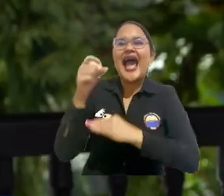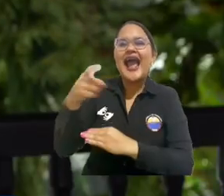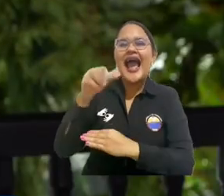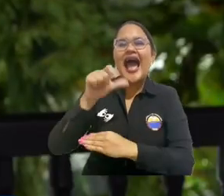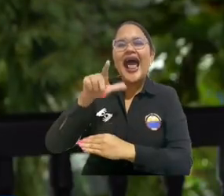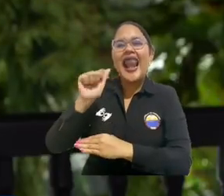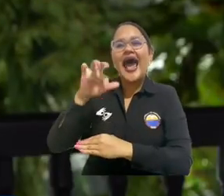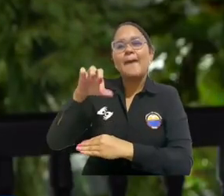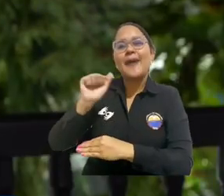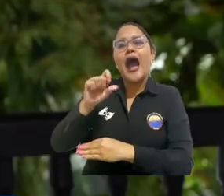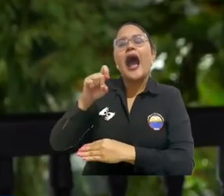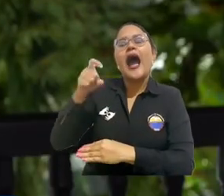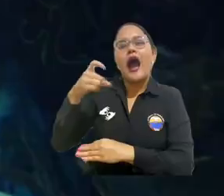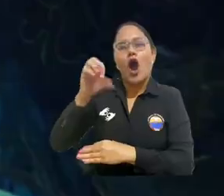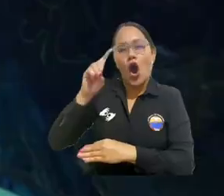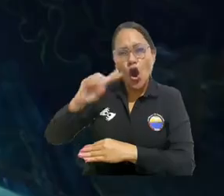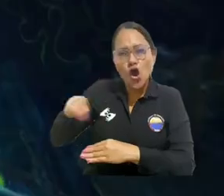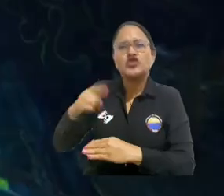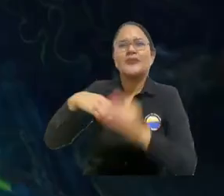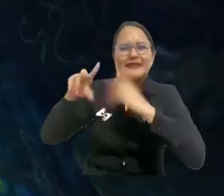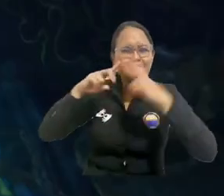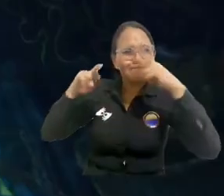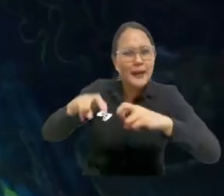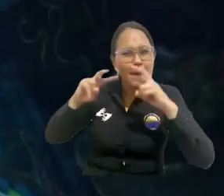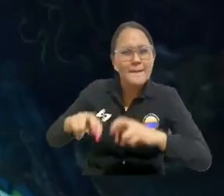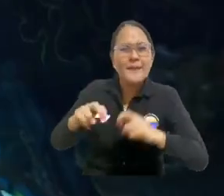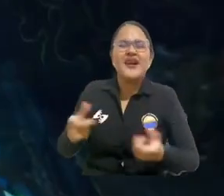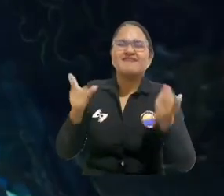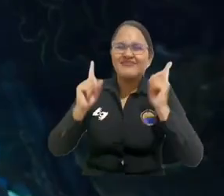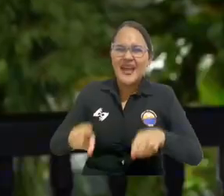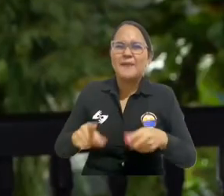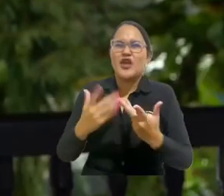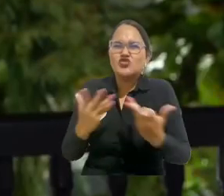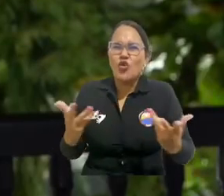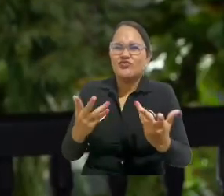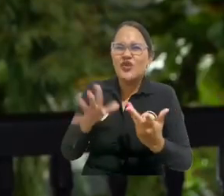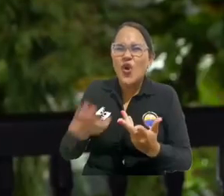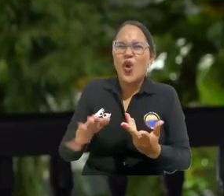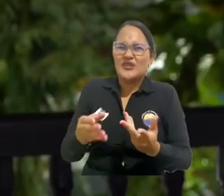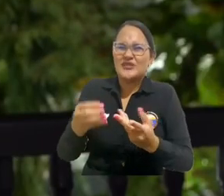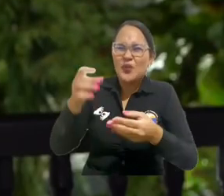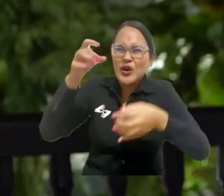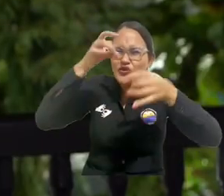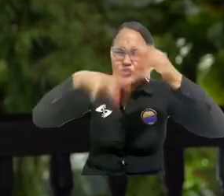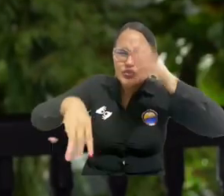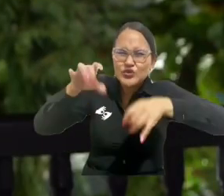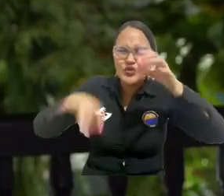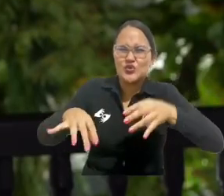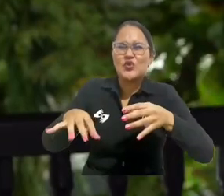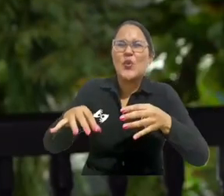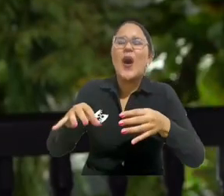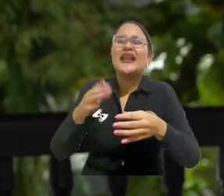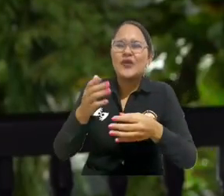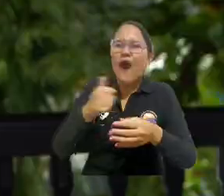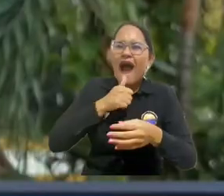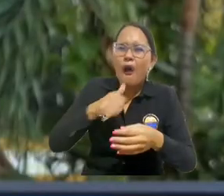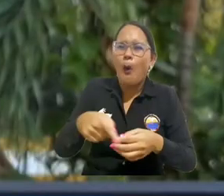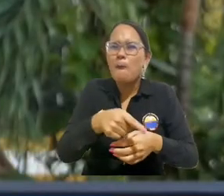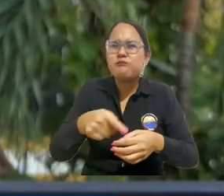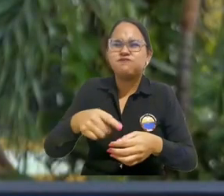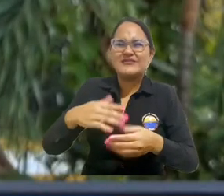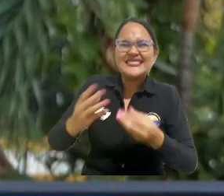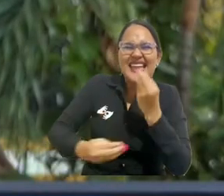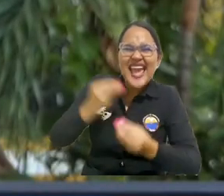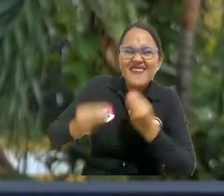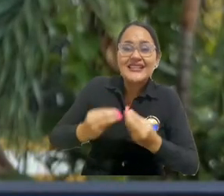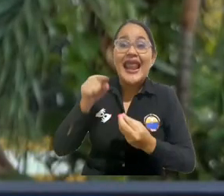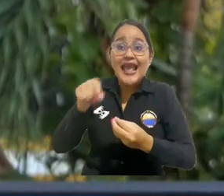Galápagos, en temas de conservación y presiones antrópicas enfocadas en desechos sólidos y aguas residuales. La